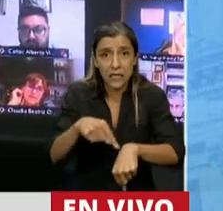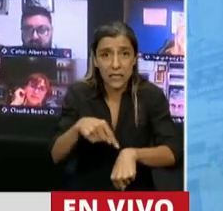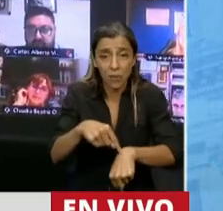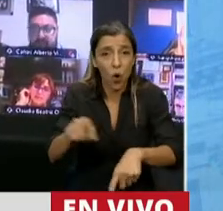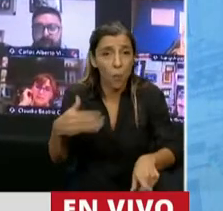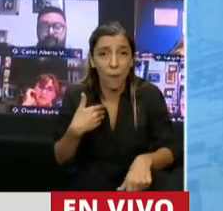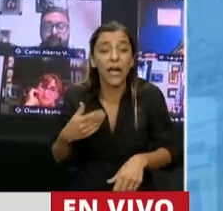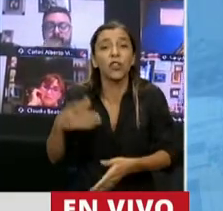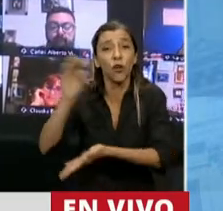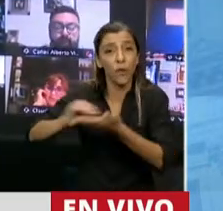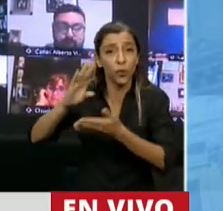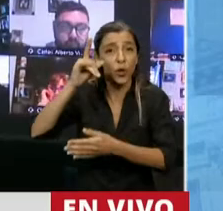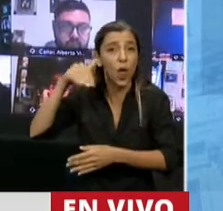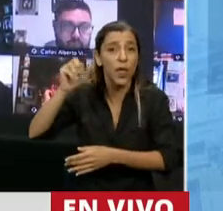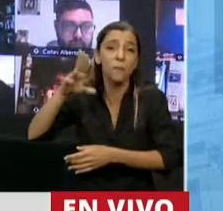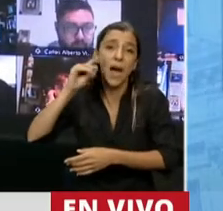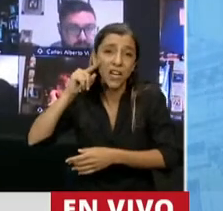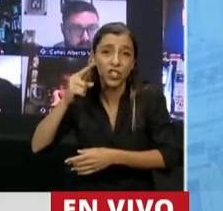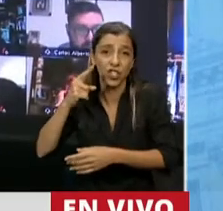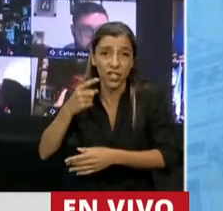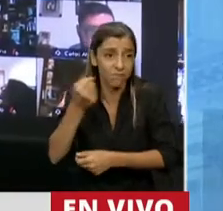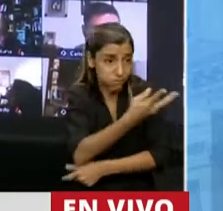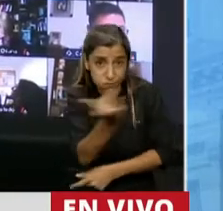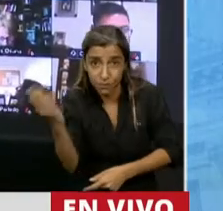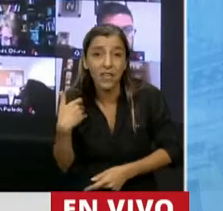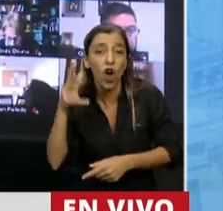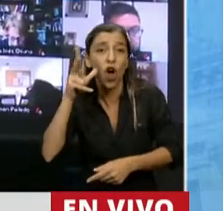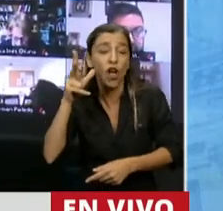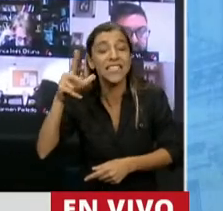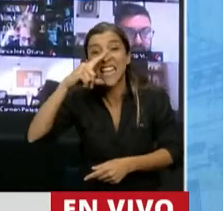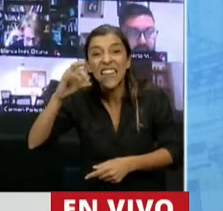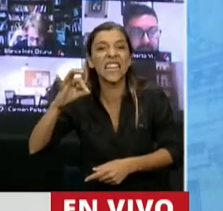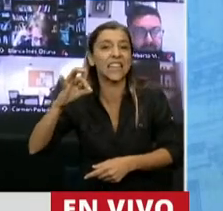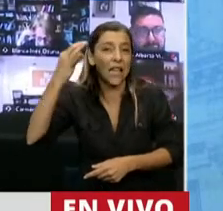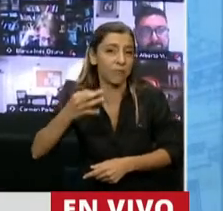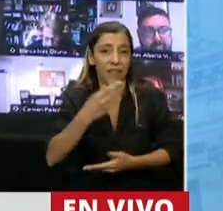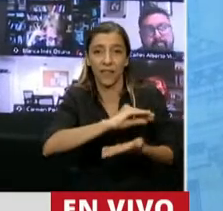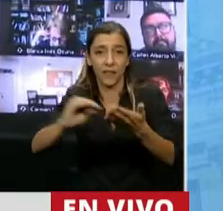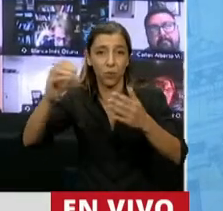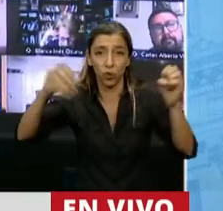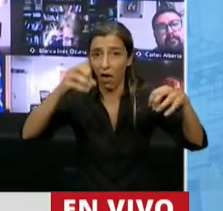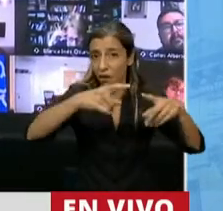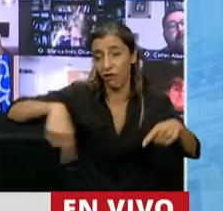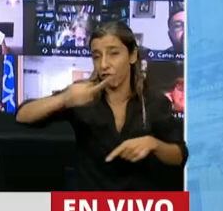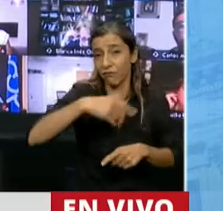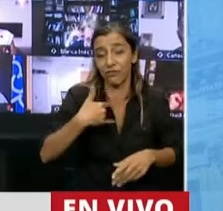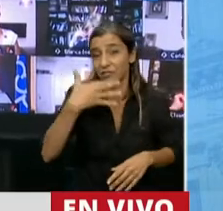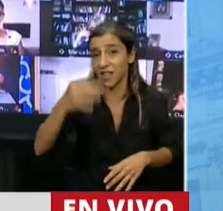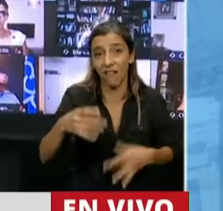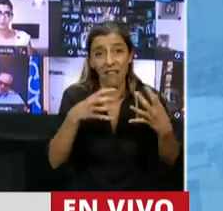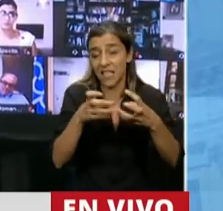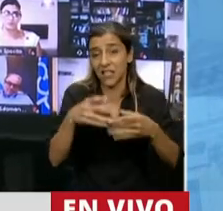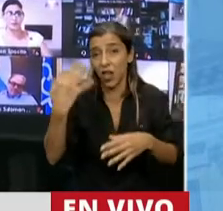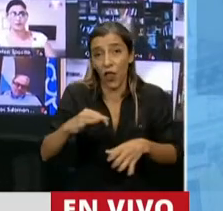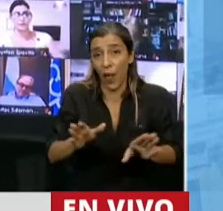diputado de marcha, hay 70 diputados. No hay quórum. Así que, señor Presidente, usted tiene que levantar la sesión. No queda otra alternativa que